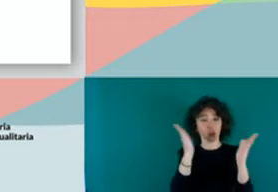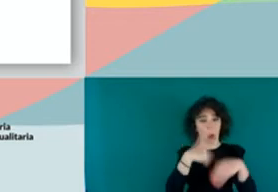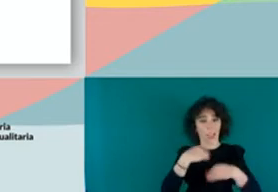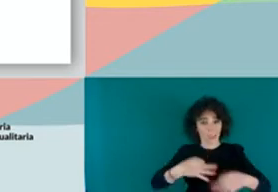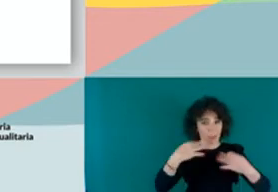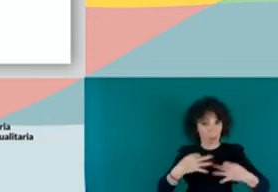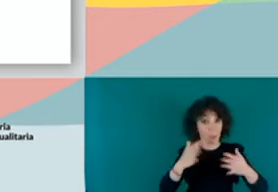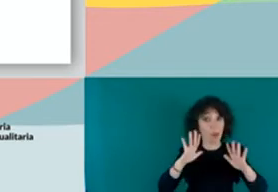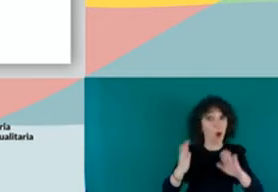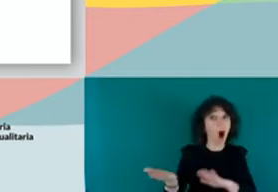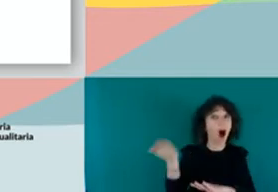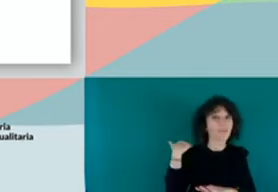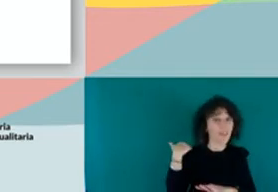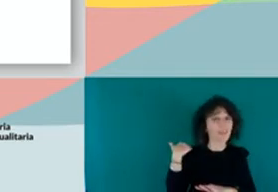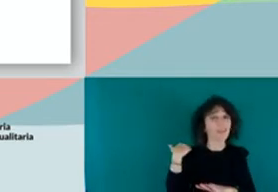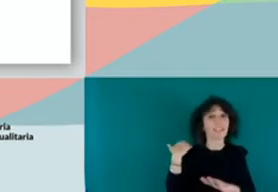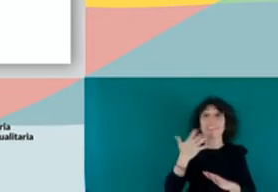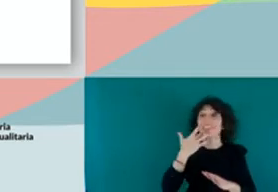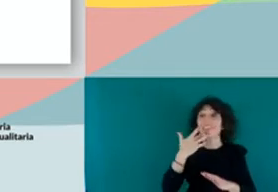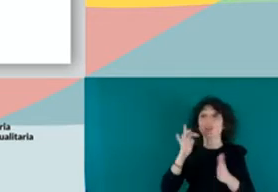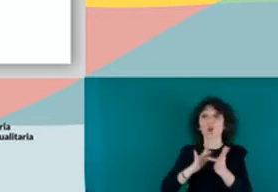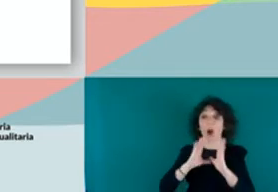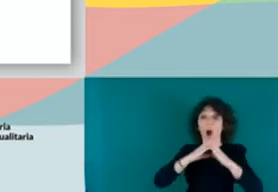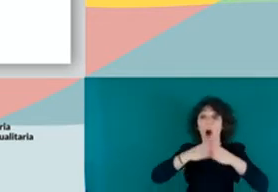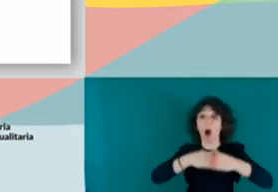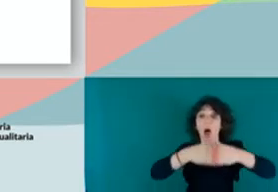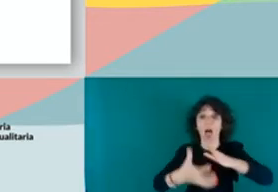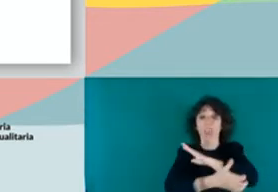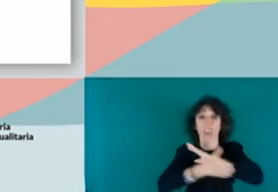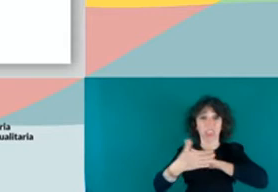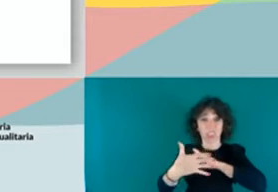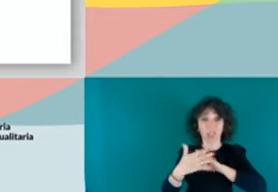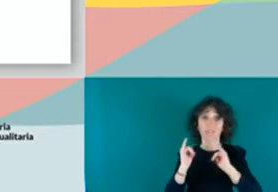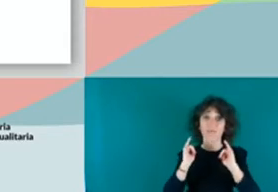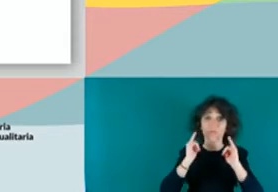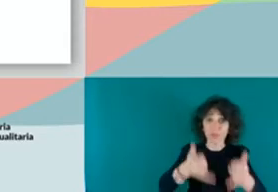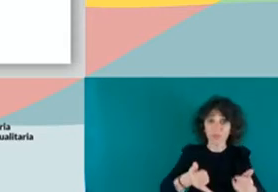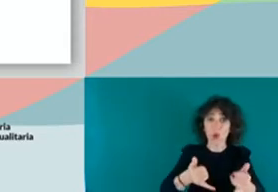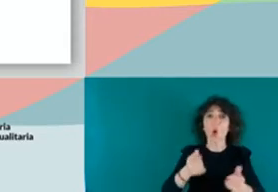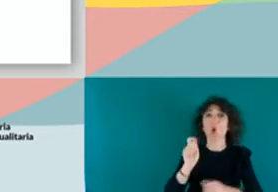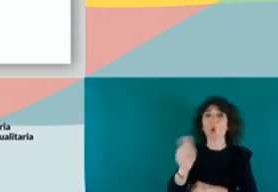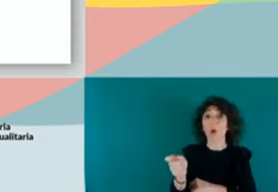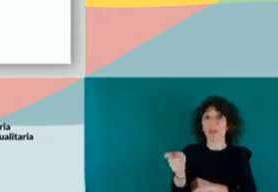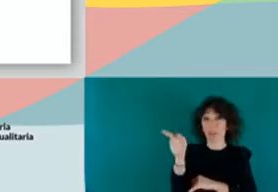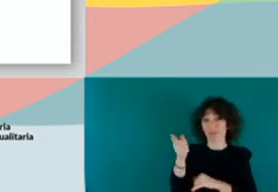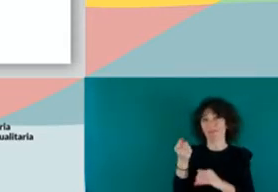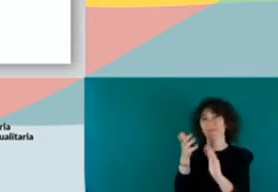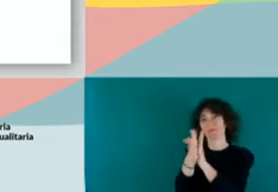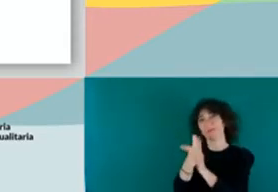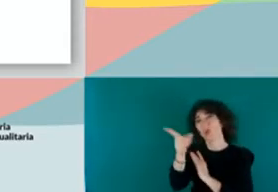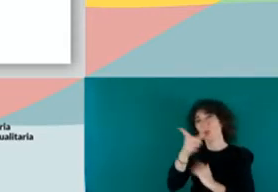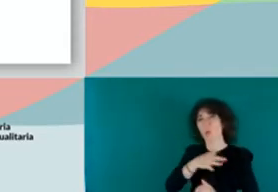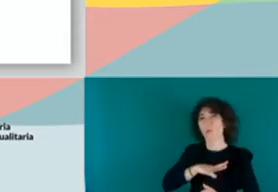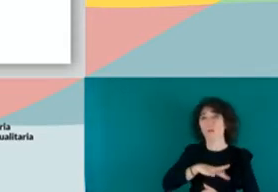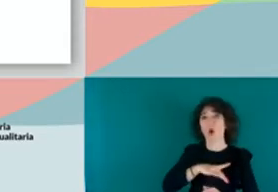siempre, cuando llegaba una patera, normalmente se le solía proponer al juez de instrucción que por favor diera la